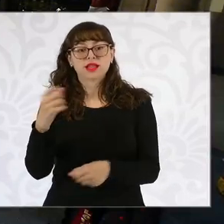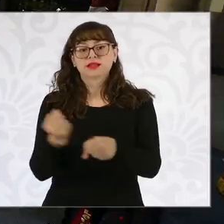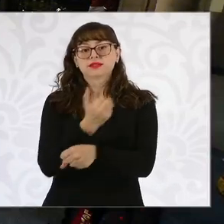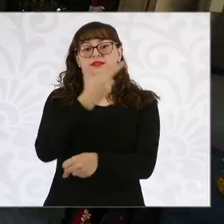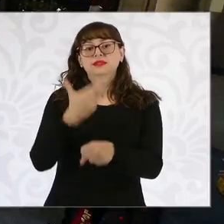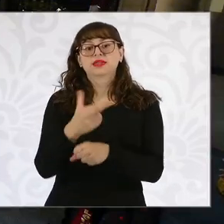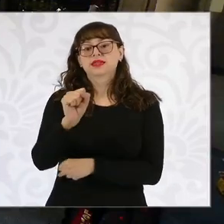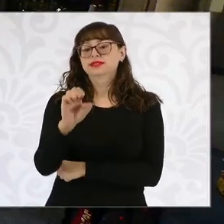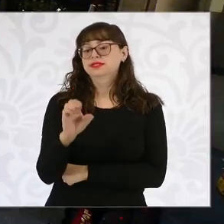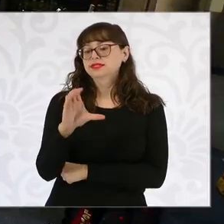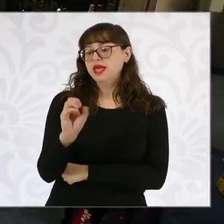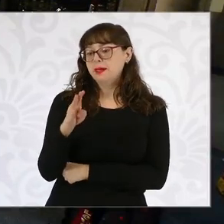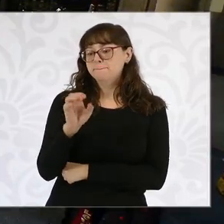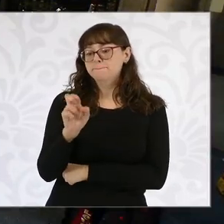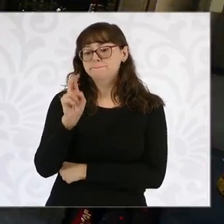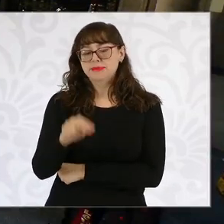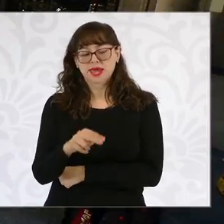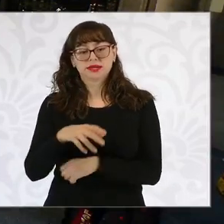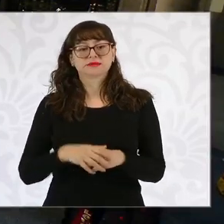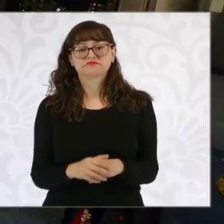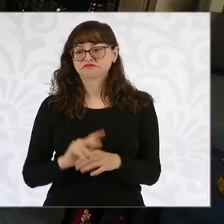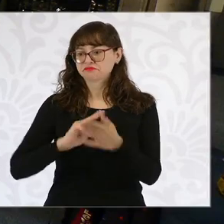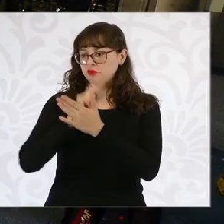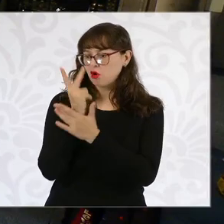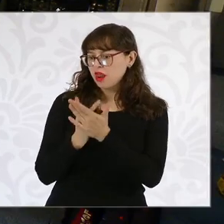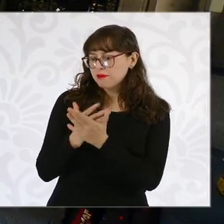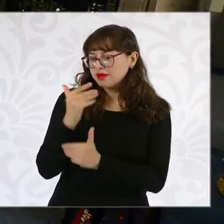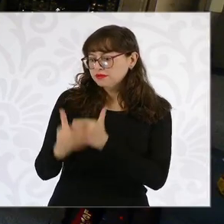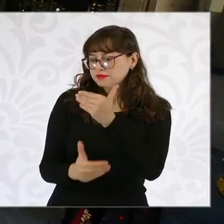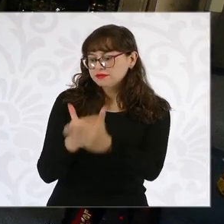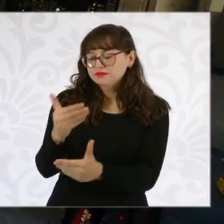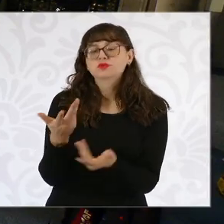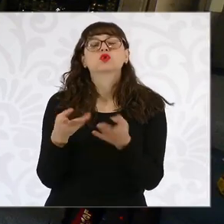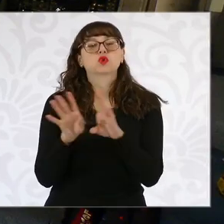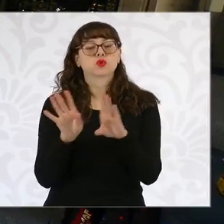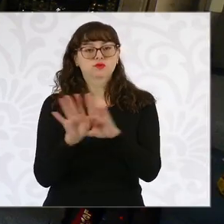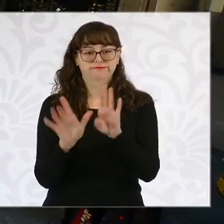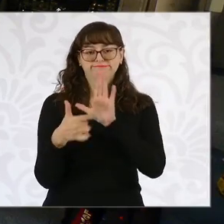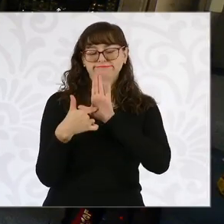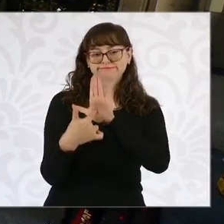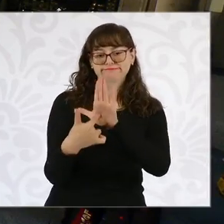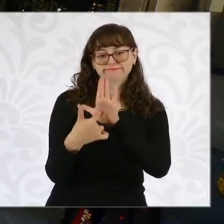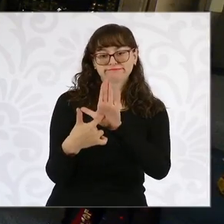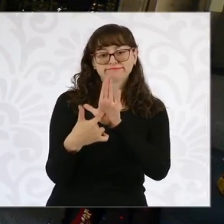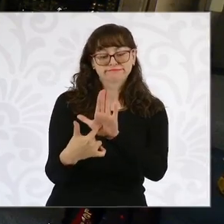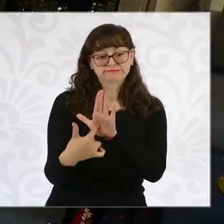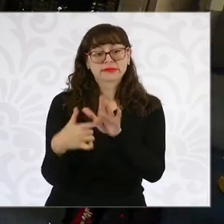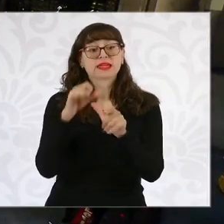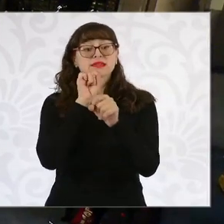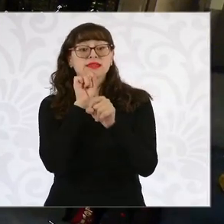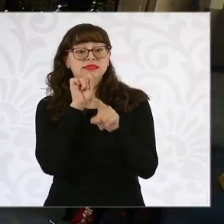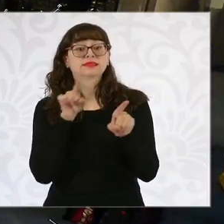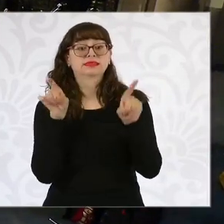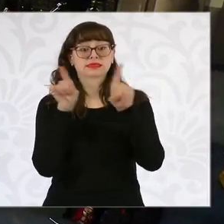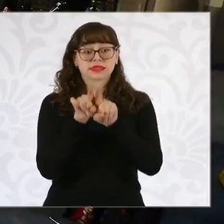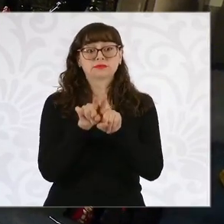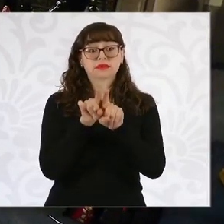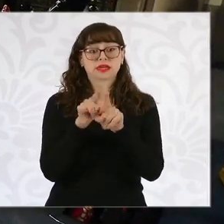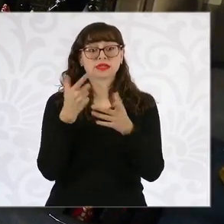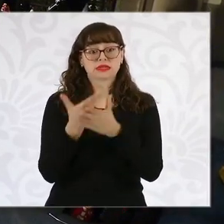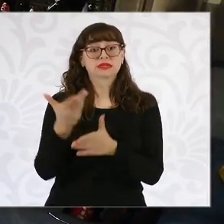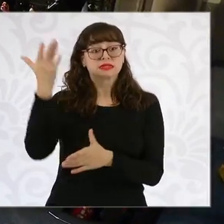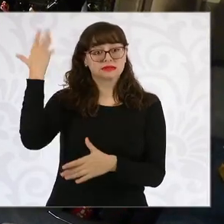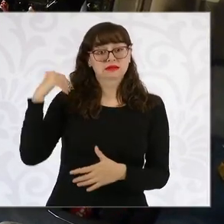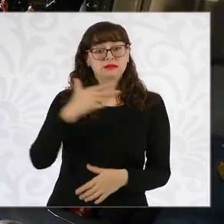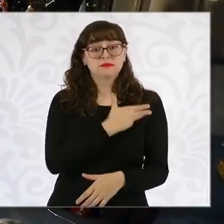bienestar y también de la iniciativa que envió en su momento